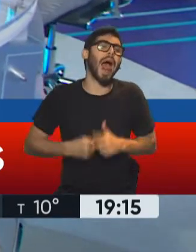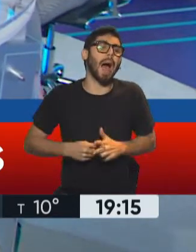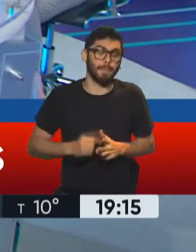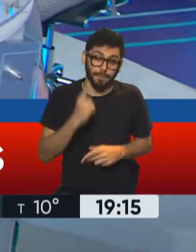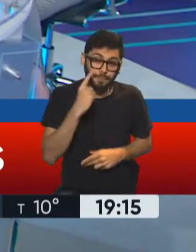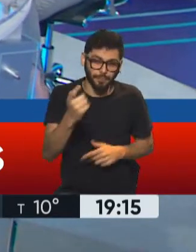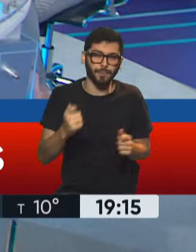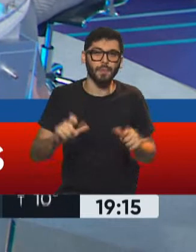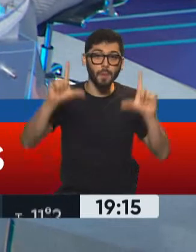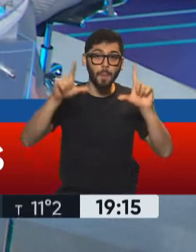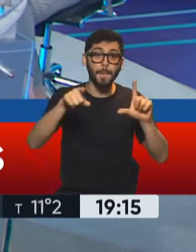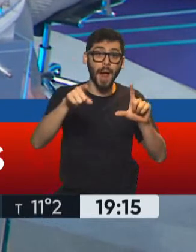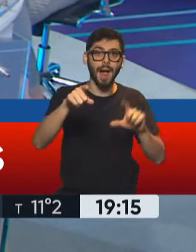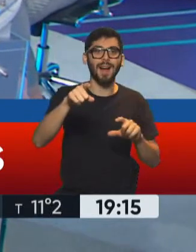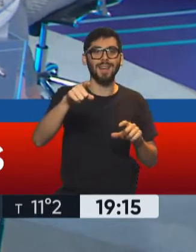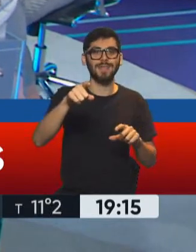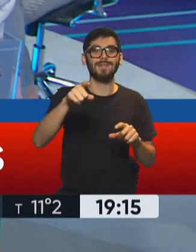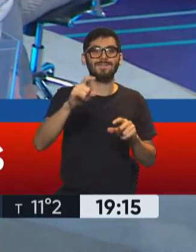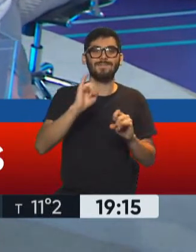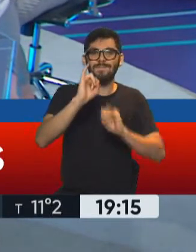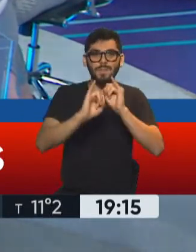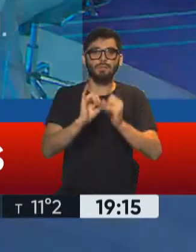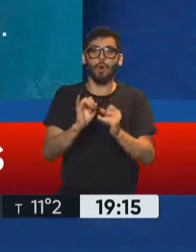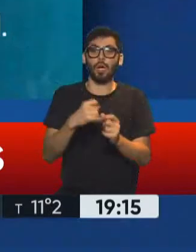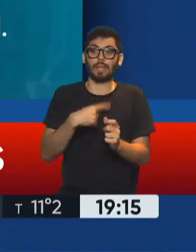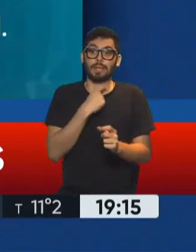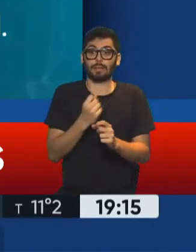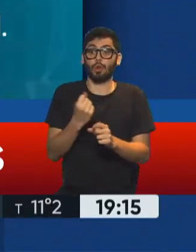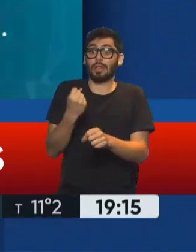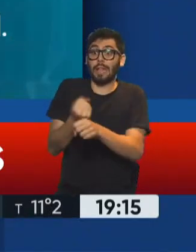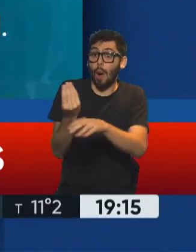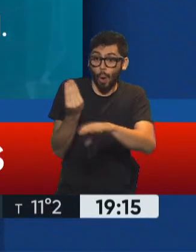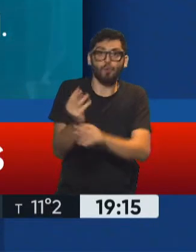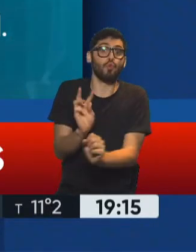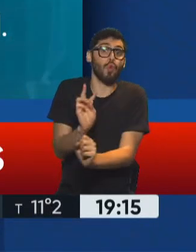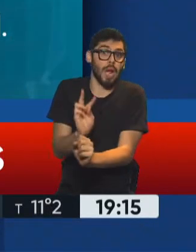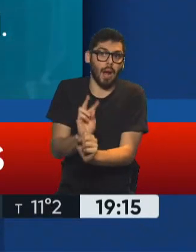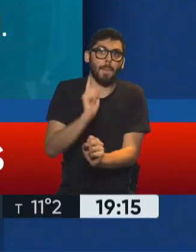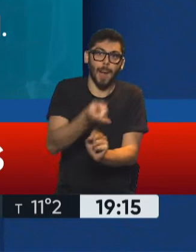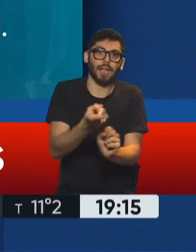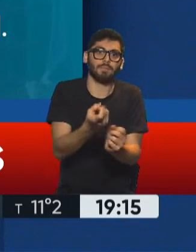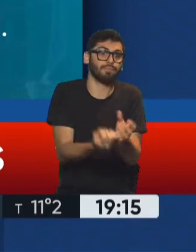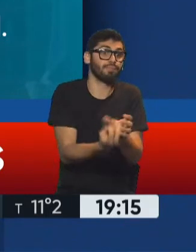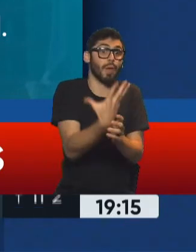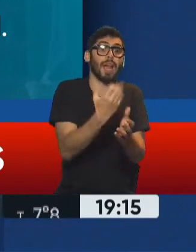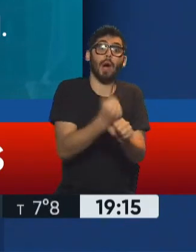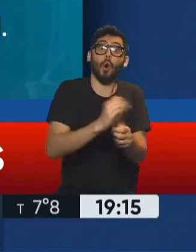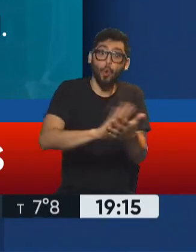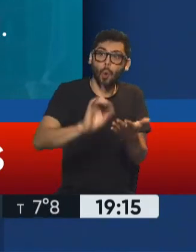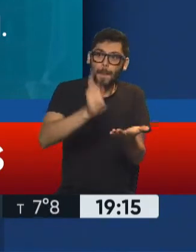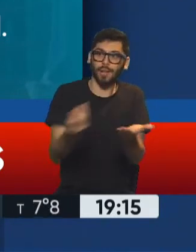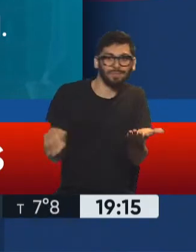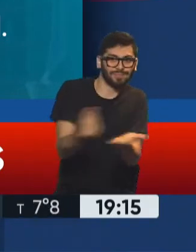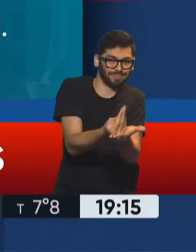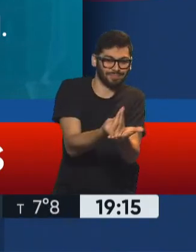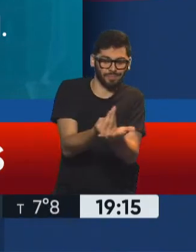muestran un poco la búsqueda de cuidar, generar y crear nuevos puestos de trabajo. Esto es muy importante, Gabriela. Esto, el presidente